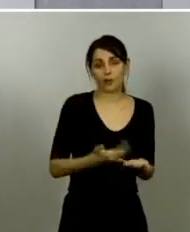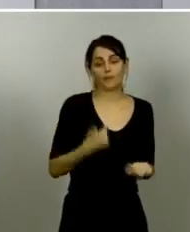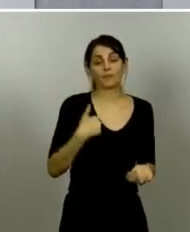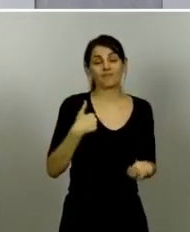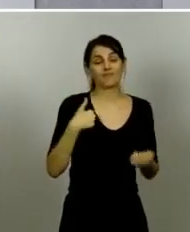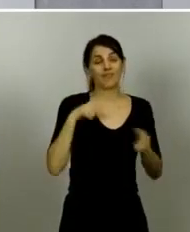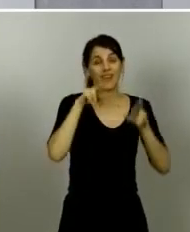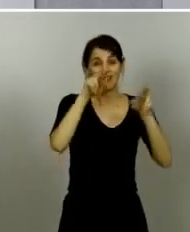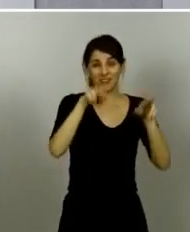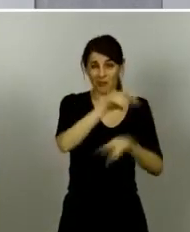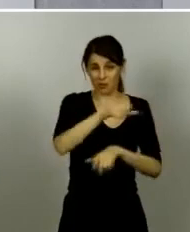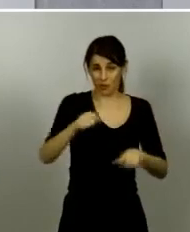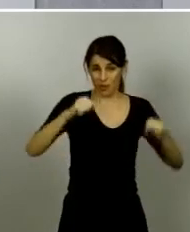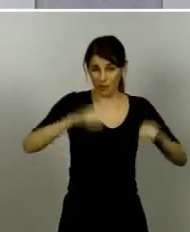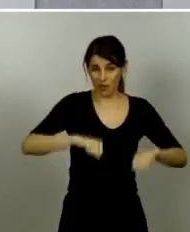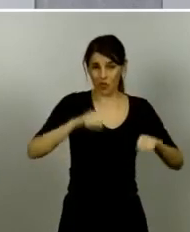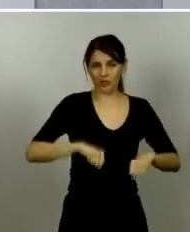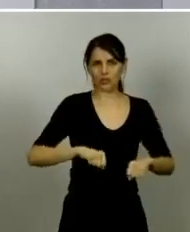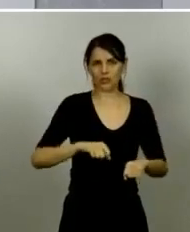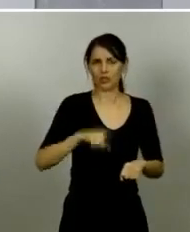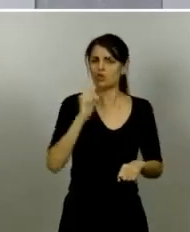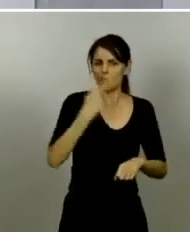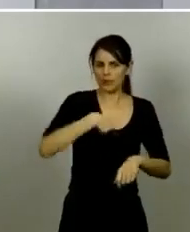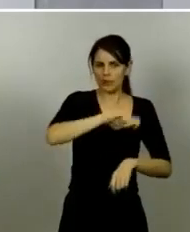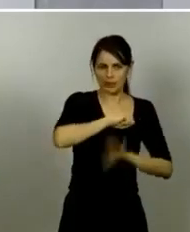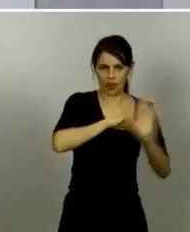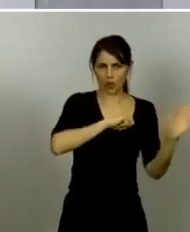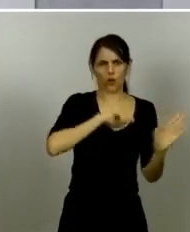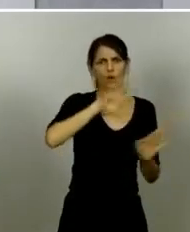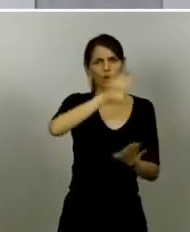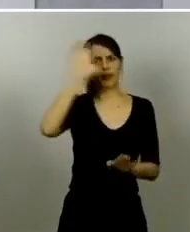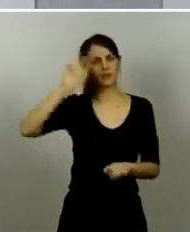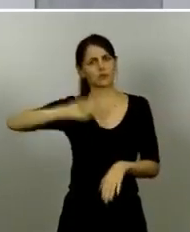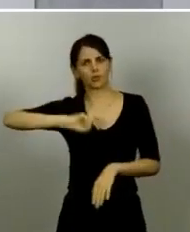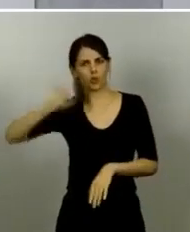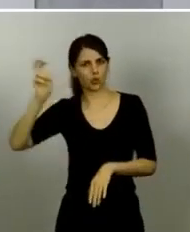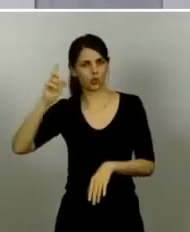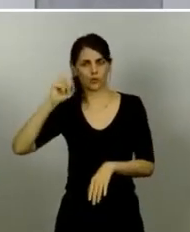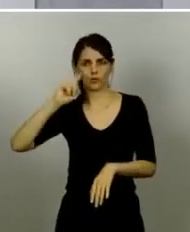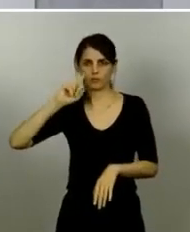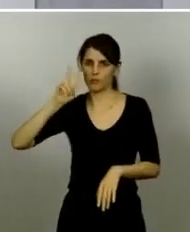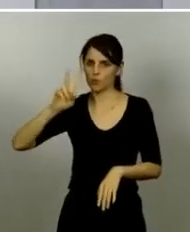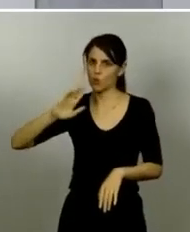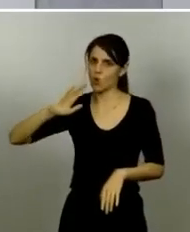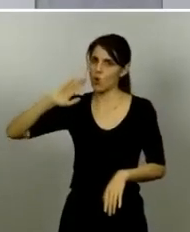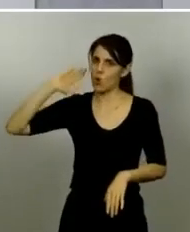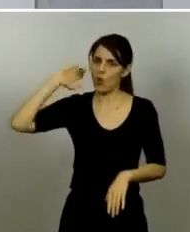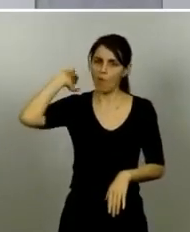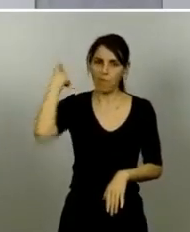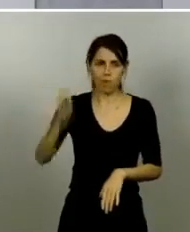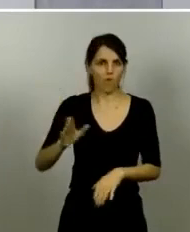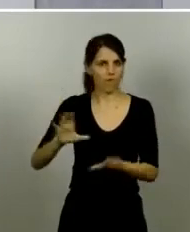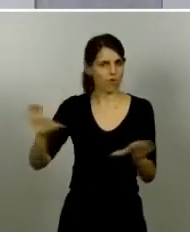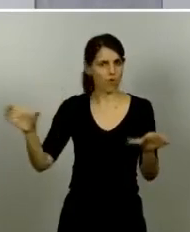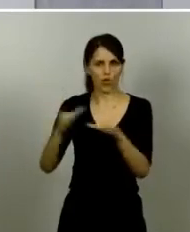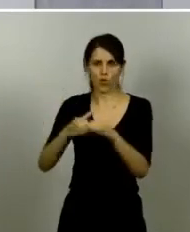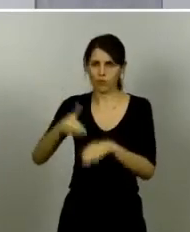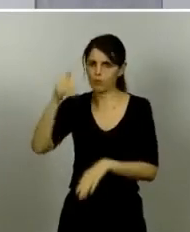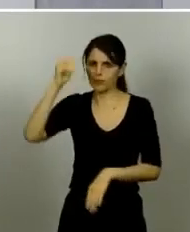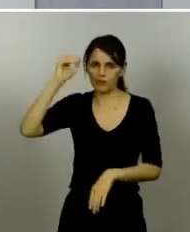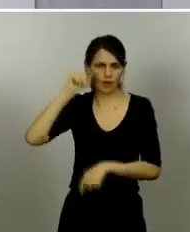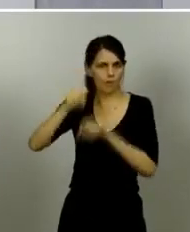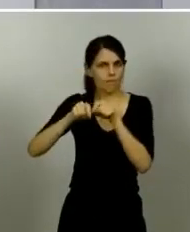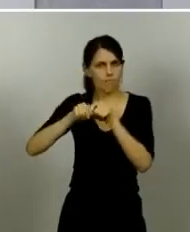los países en nuestras características que han sufrido esta importante pandemia un foco importante de contagio desde el primer momento los